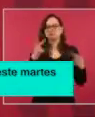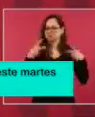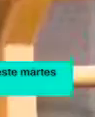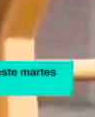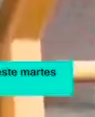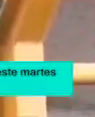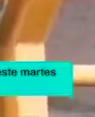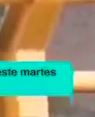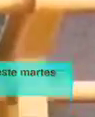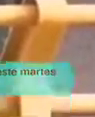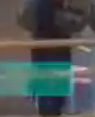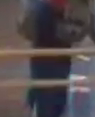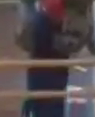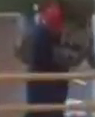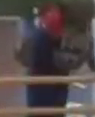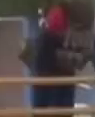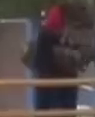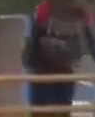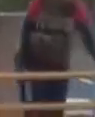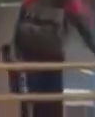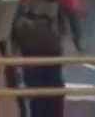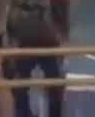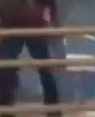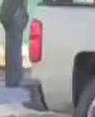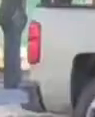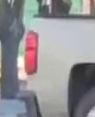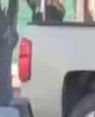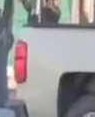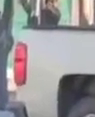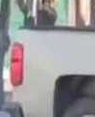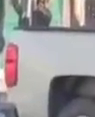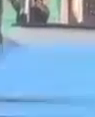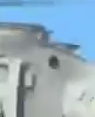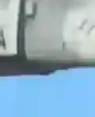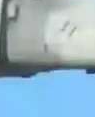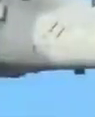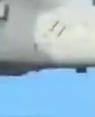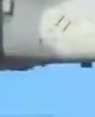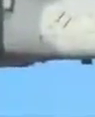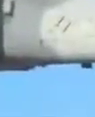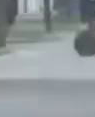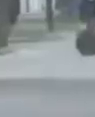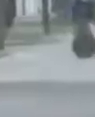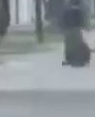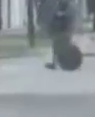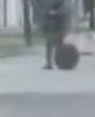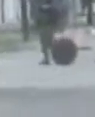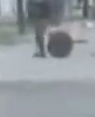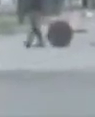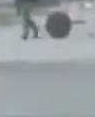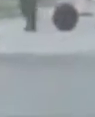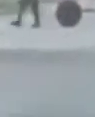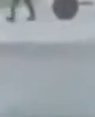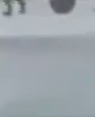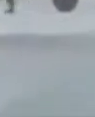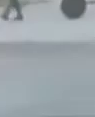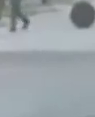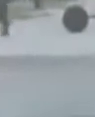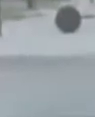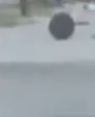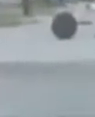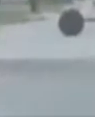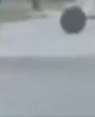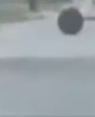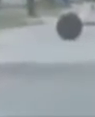de seguridad, la cual se tiene contemplada llevar a cabo en el mes de enero del año 2023. Por lo que López Obrador